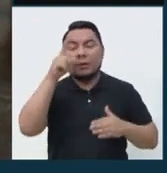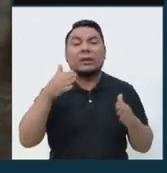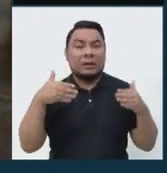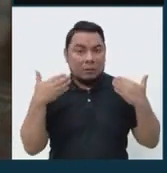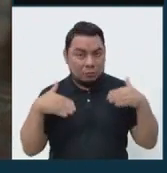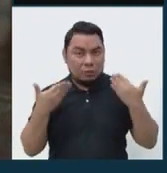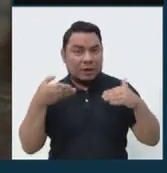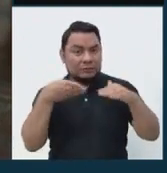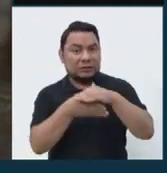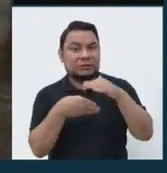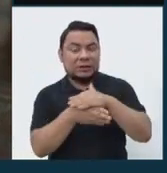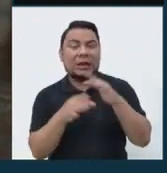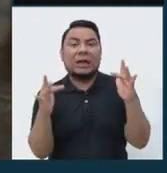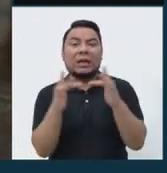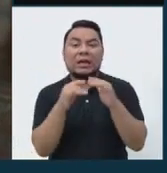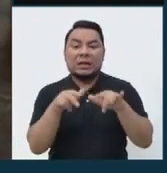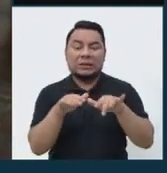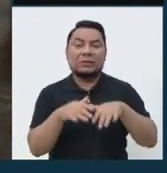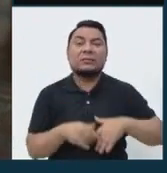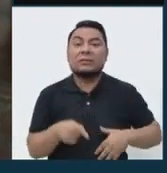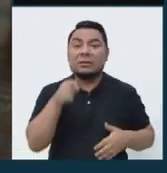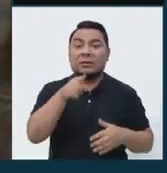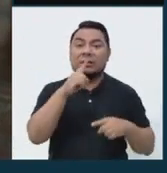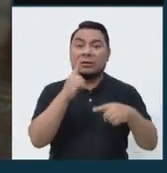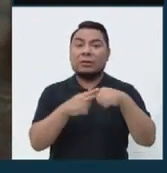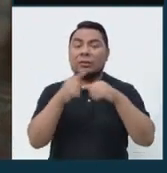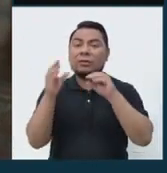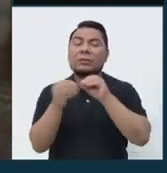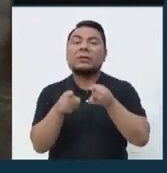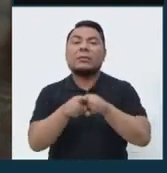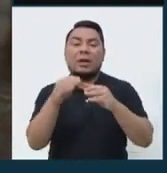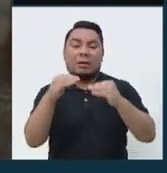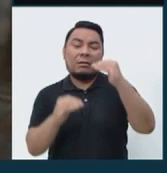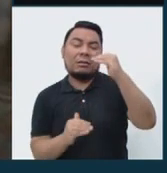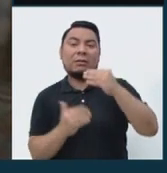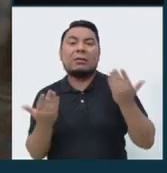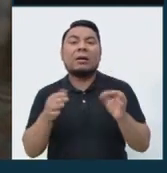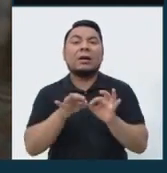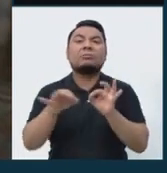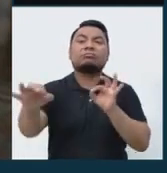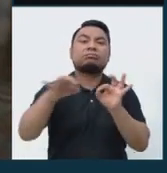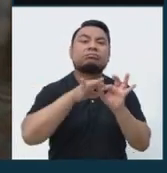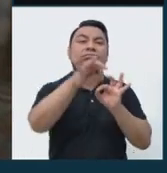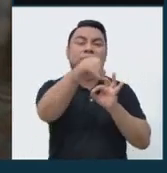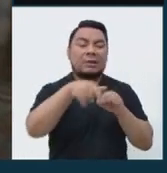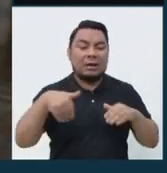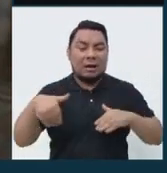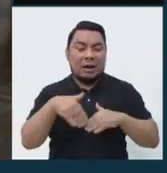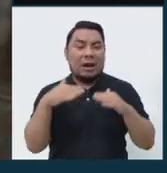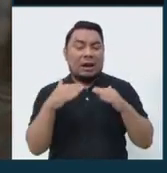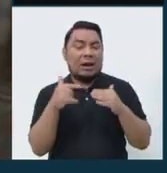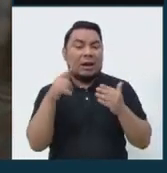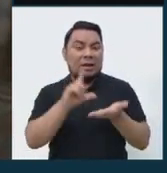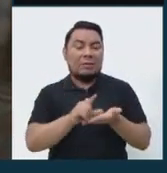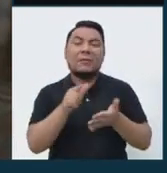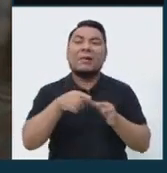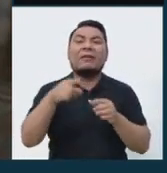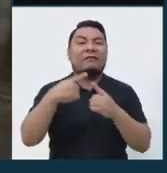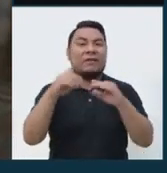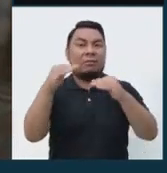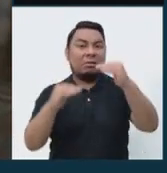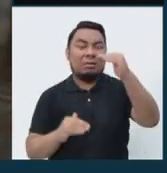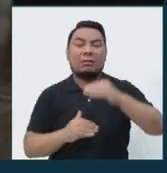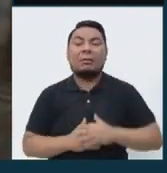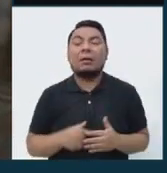acceso a Internet. A ello hay que sumar la brecha existente entre el ámbito urbano y el rural. El Ministerio de Educación ha